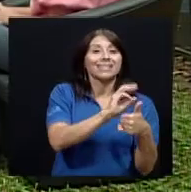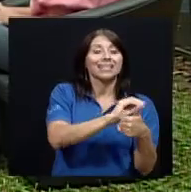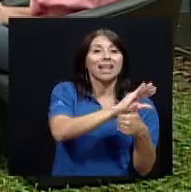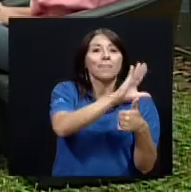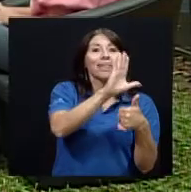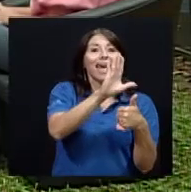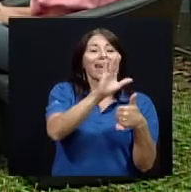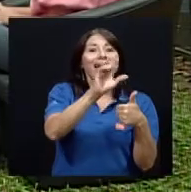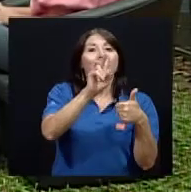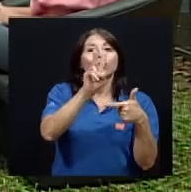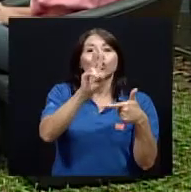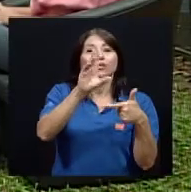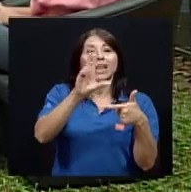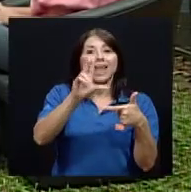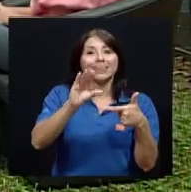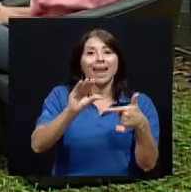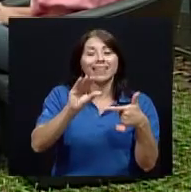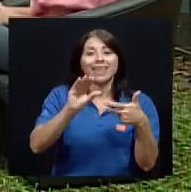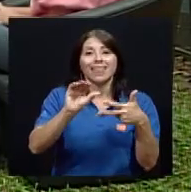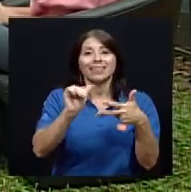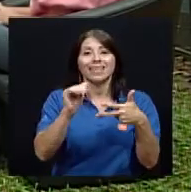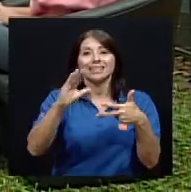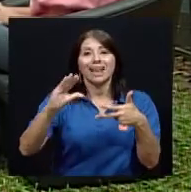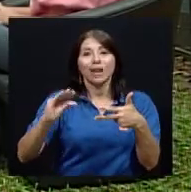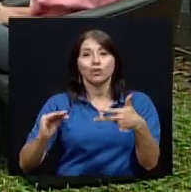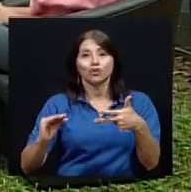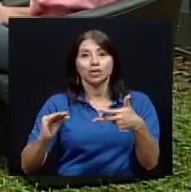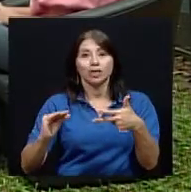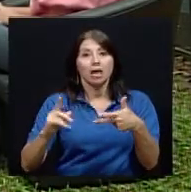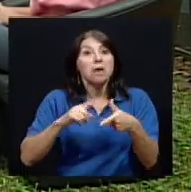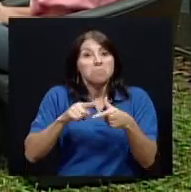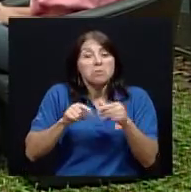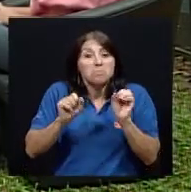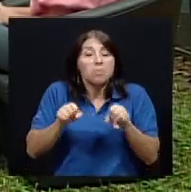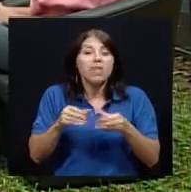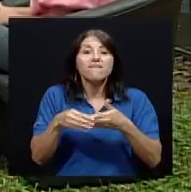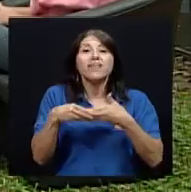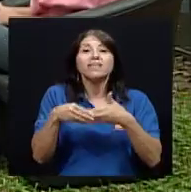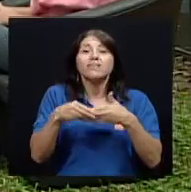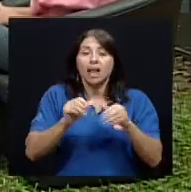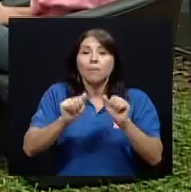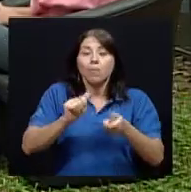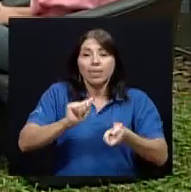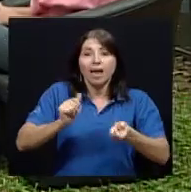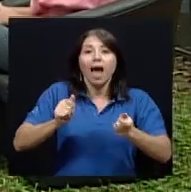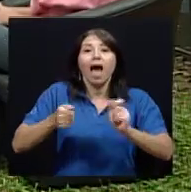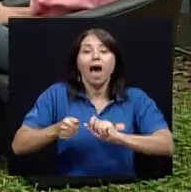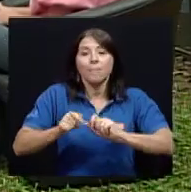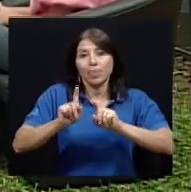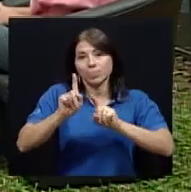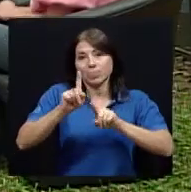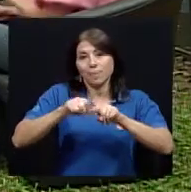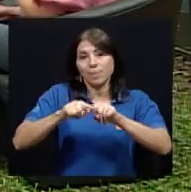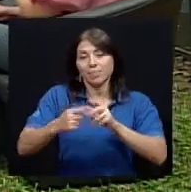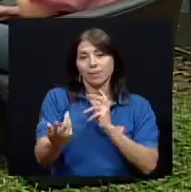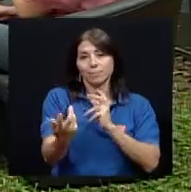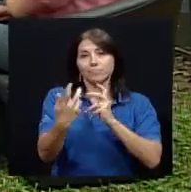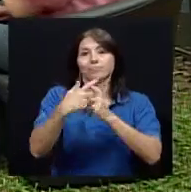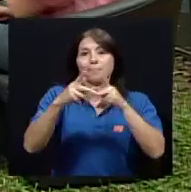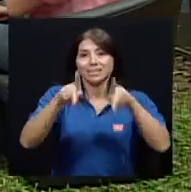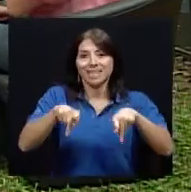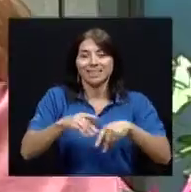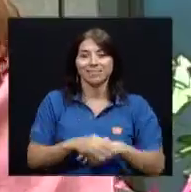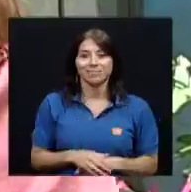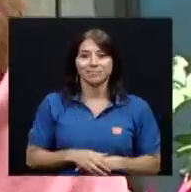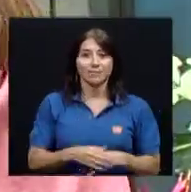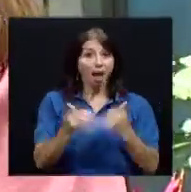de yo estoy dormido pues lo corremos antes no hay ningún problema los horarios no son fijos tratamos de flexibilizarlo según la rutina del paciente ha llegado